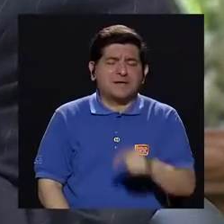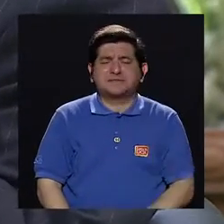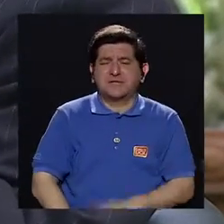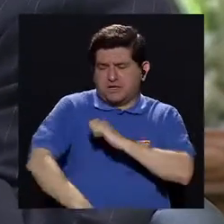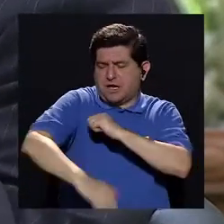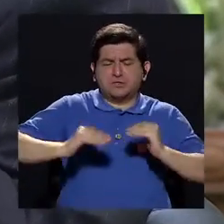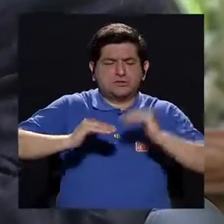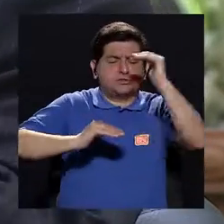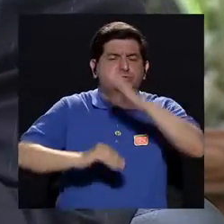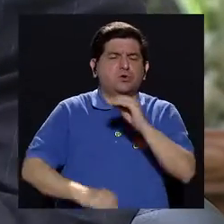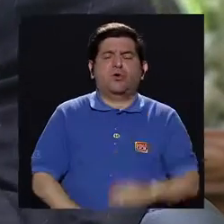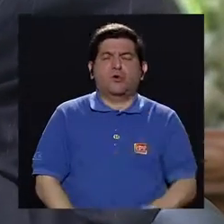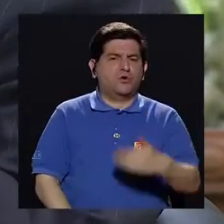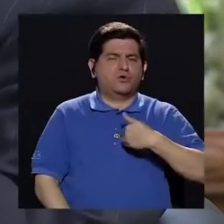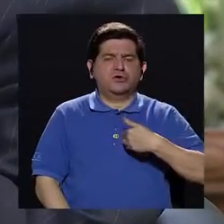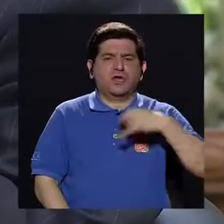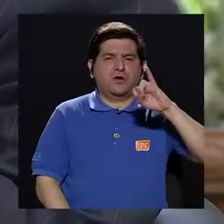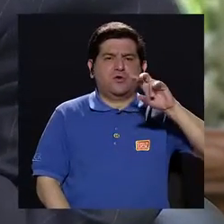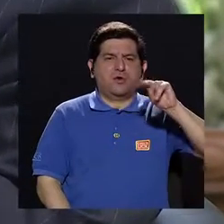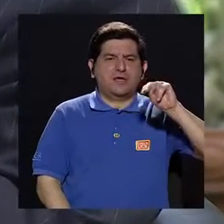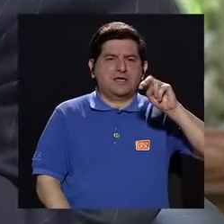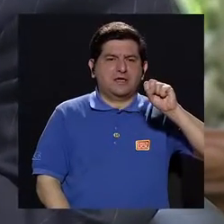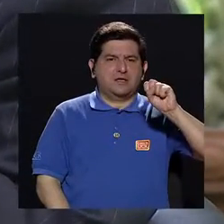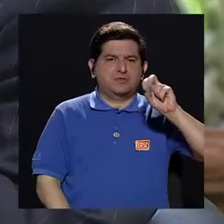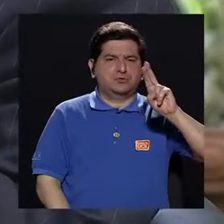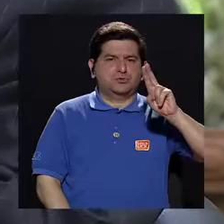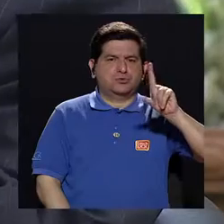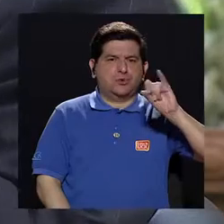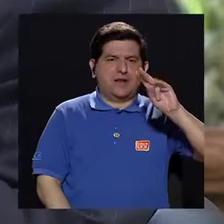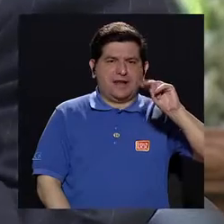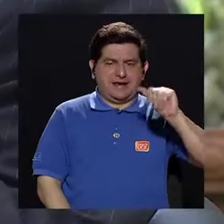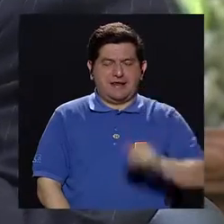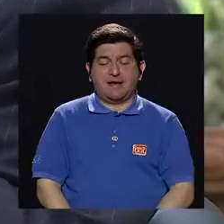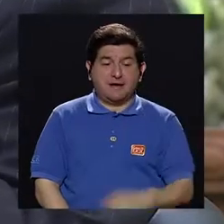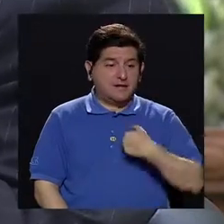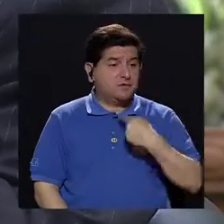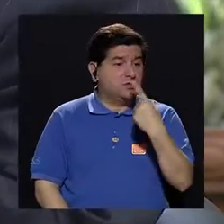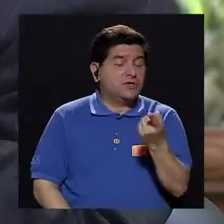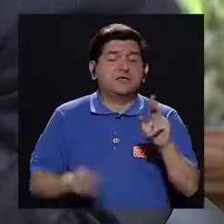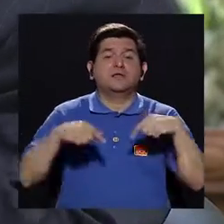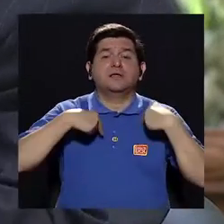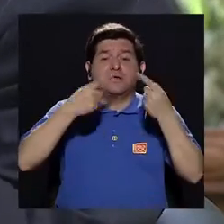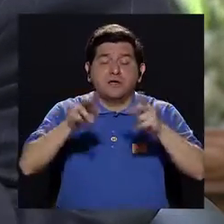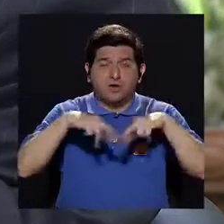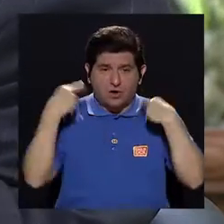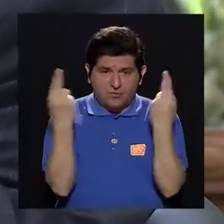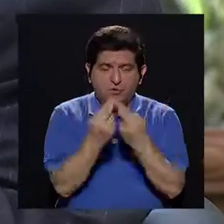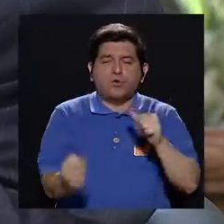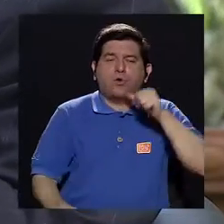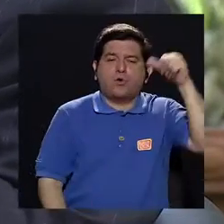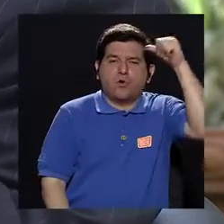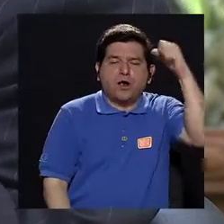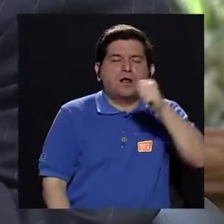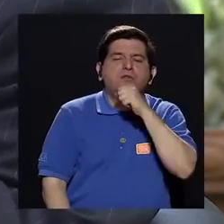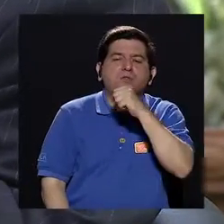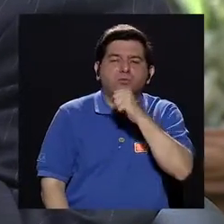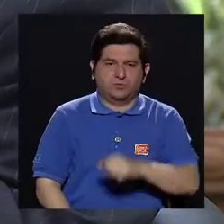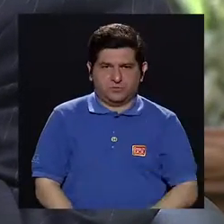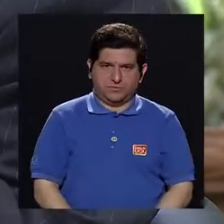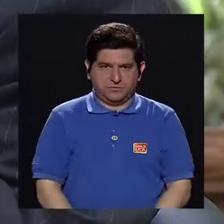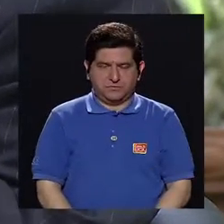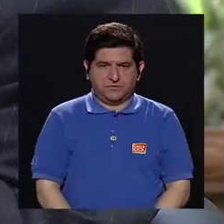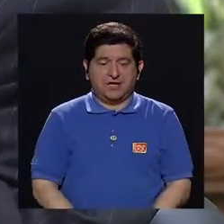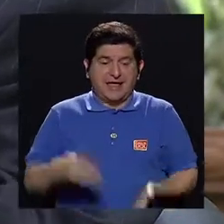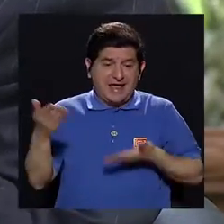para la presión, como me quedé sin insulina. Yo siempre les digo cuando voy a reuniones con los adultos mayores que